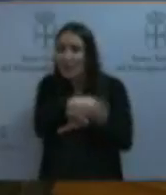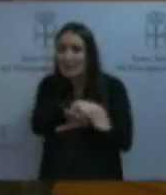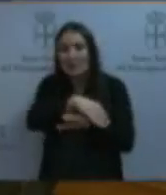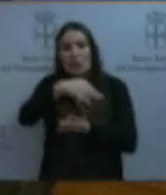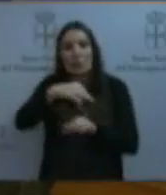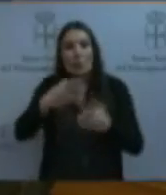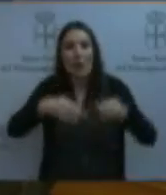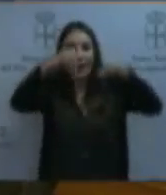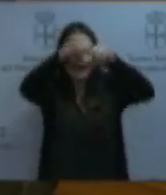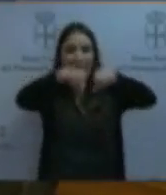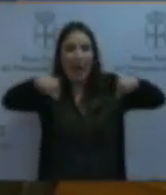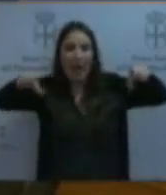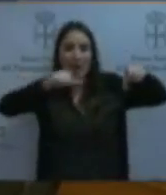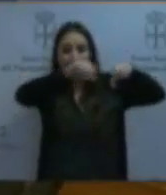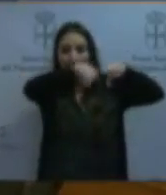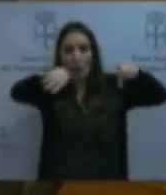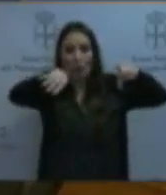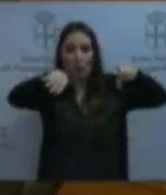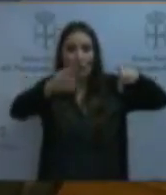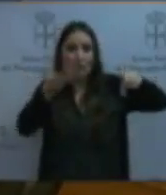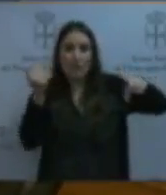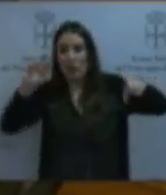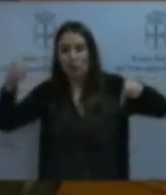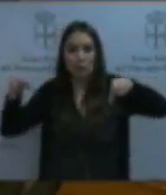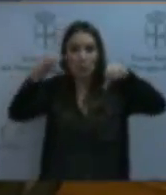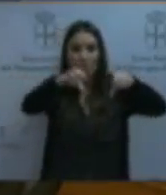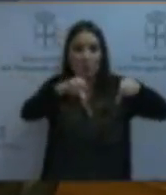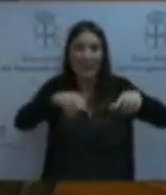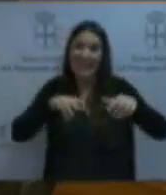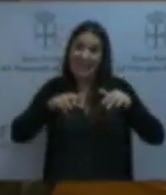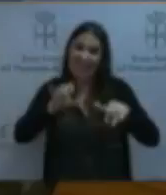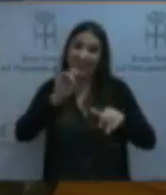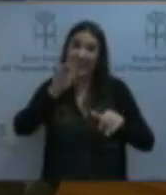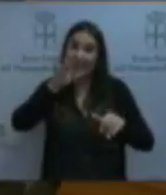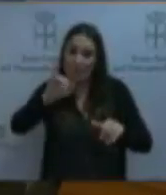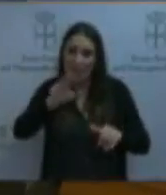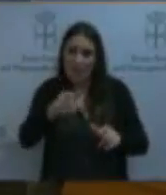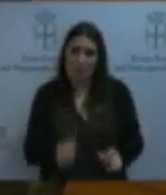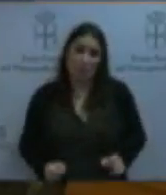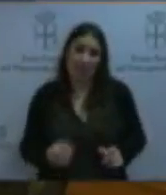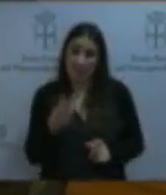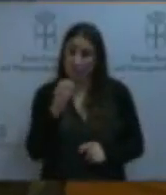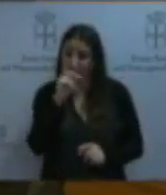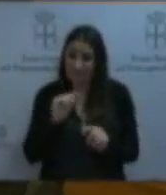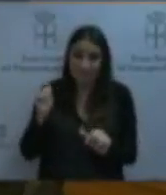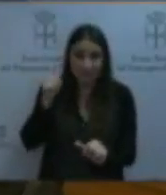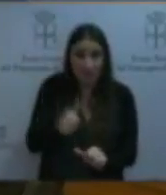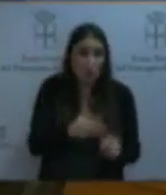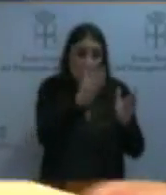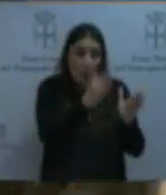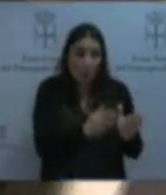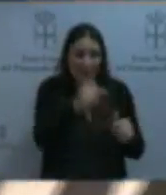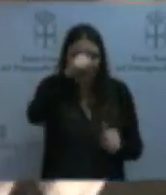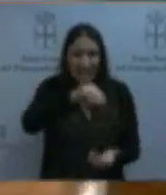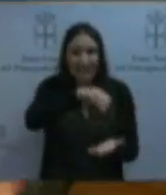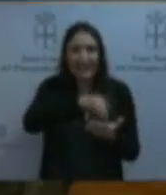cambio de canalones. No llega ni a 15.000 euros lo que se han gastado en 30 años. Usted lleva 30 años en este